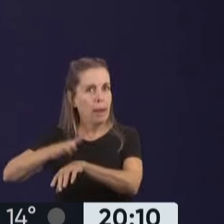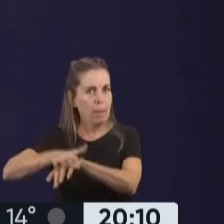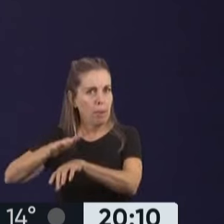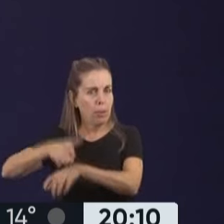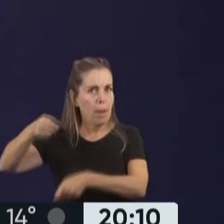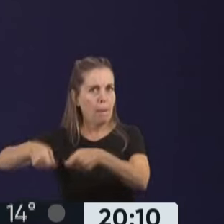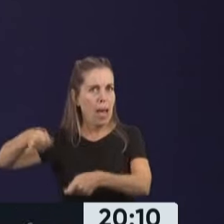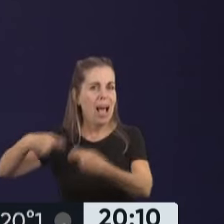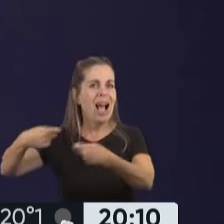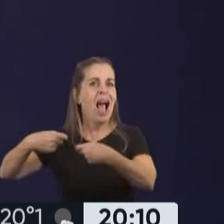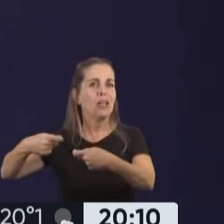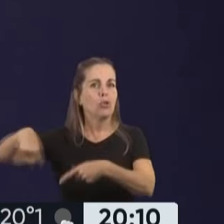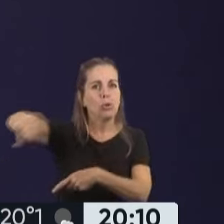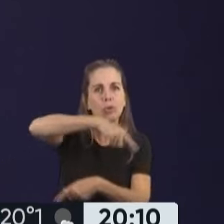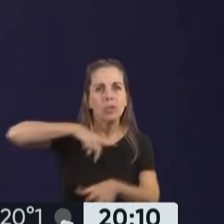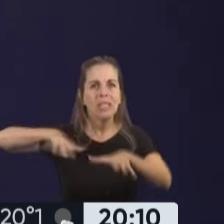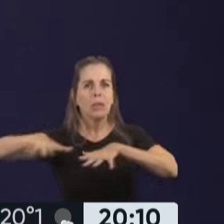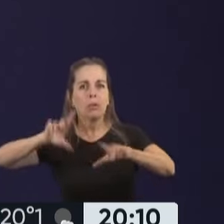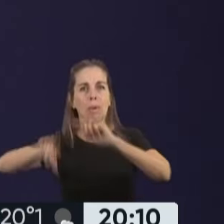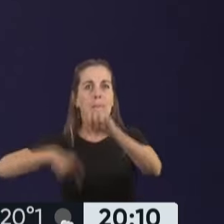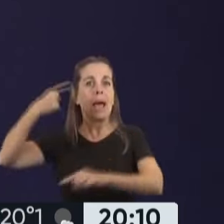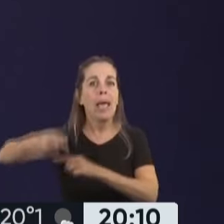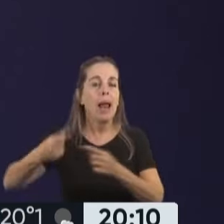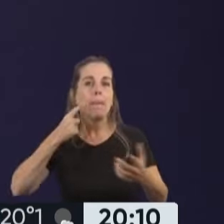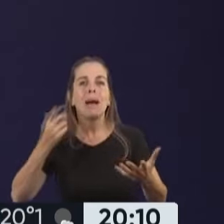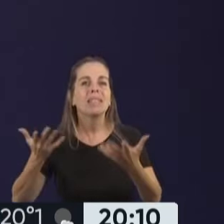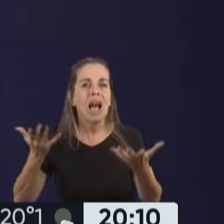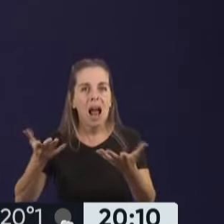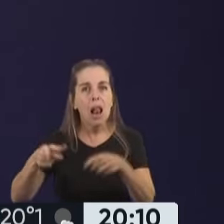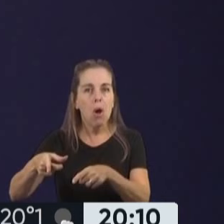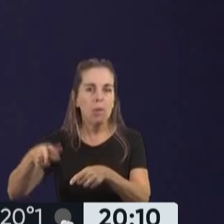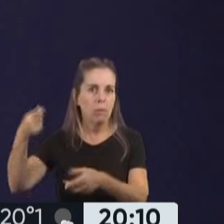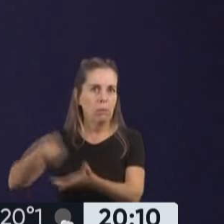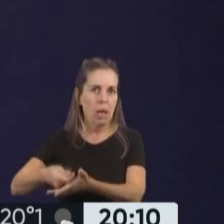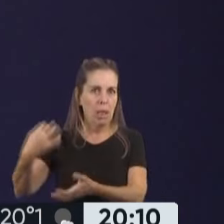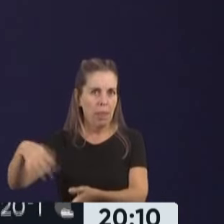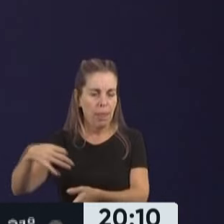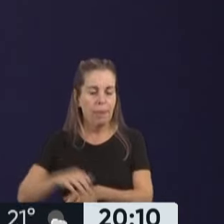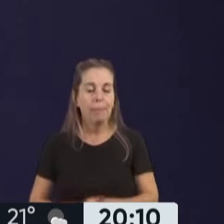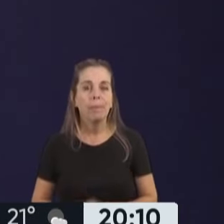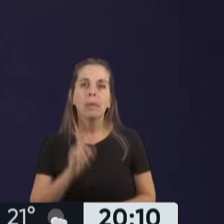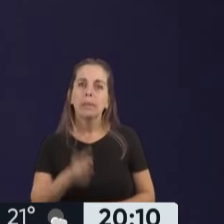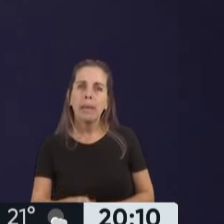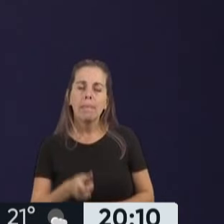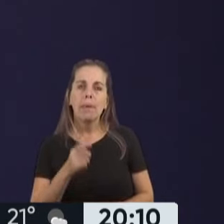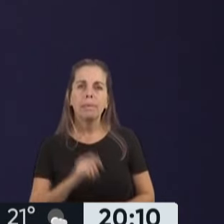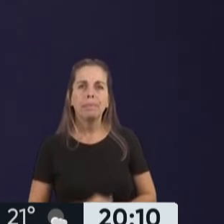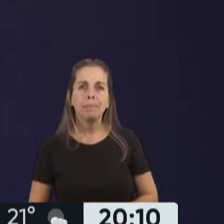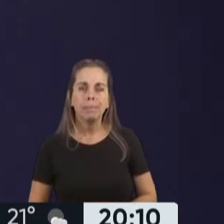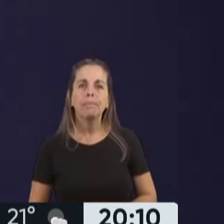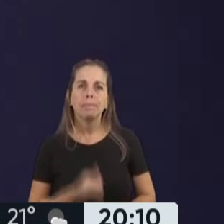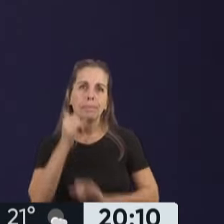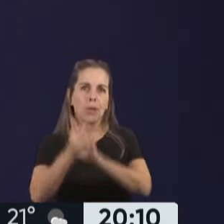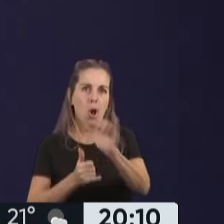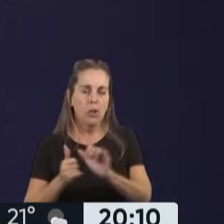marcha o que la situación del día de mañana ocasione. Y también contarles que 6